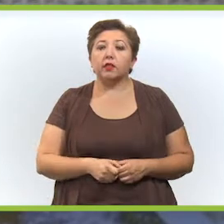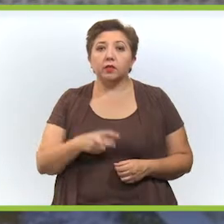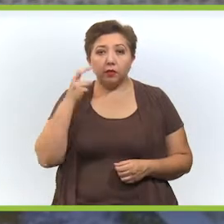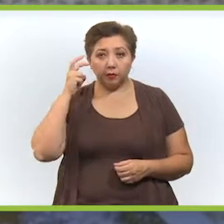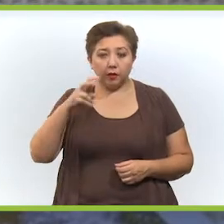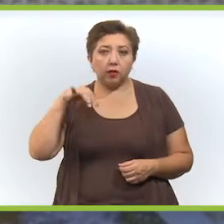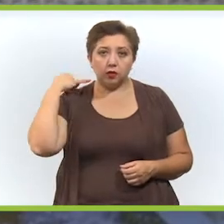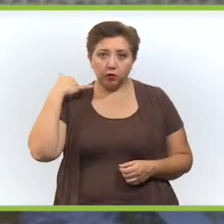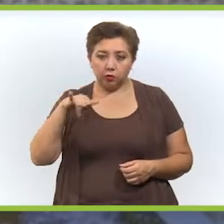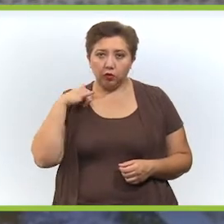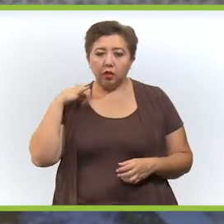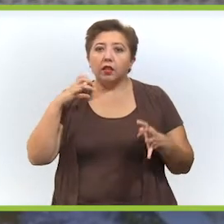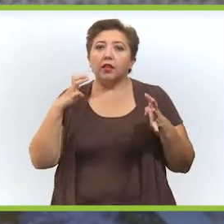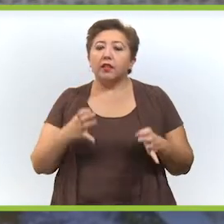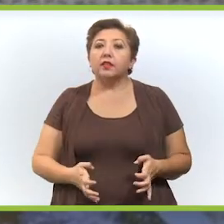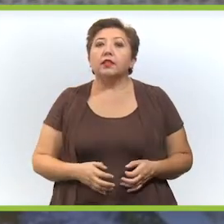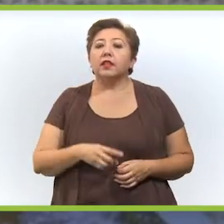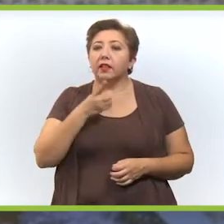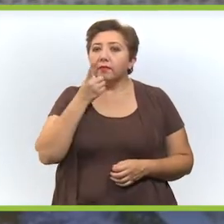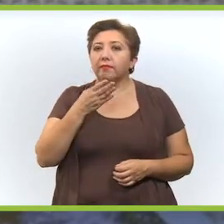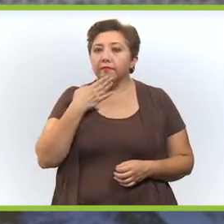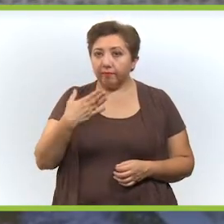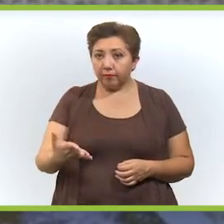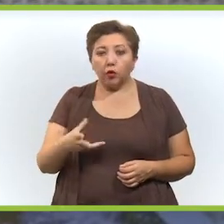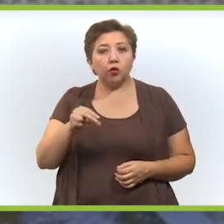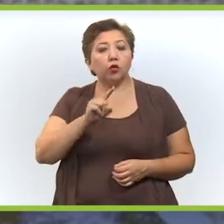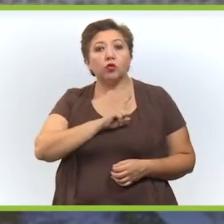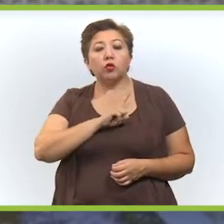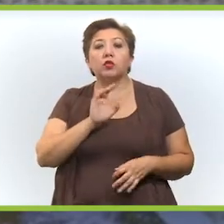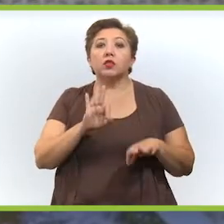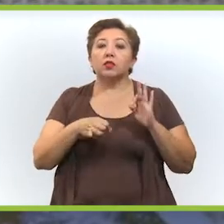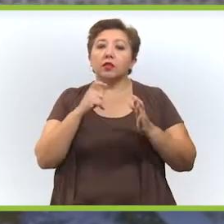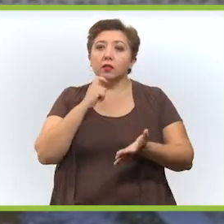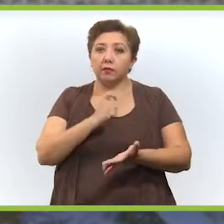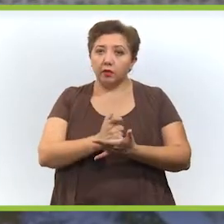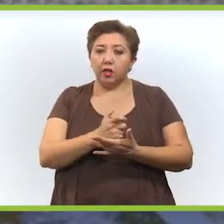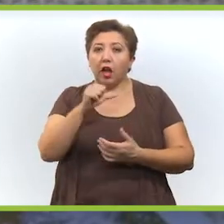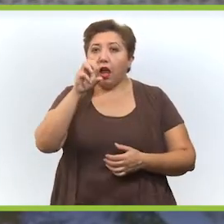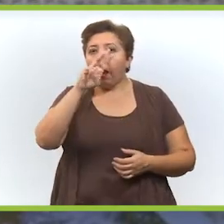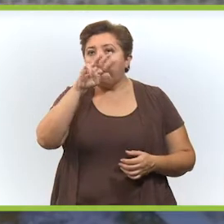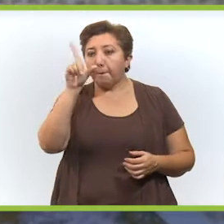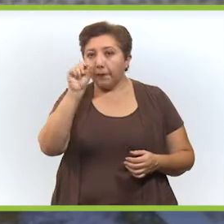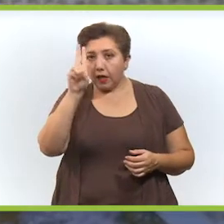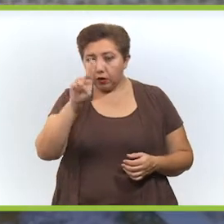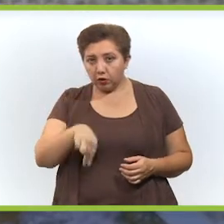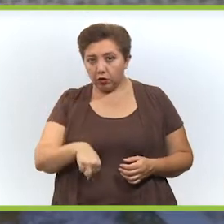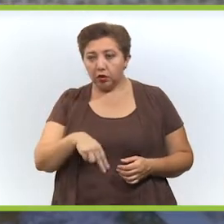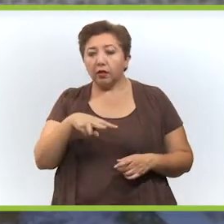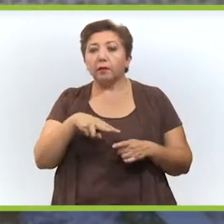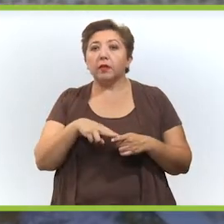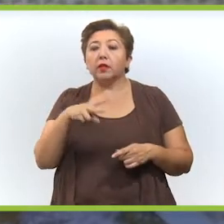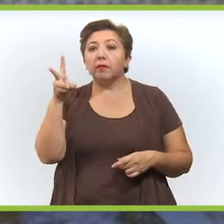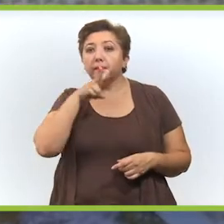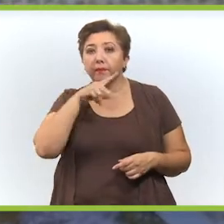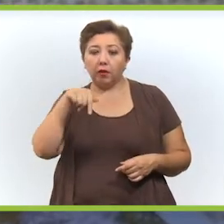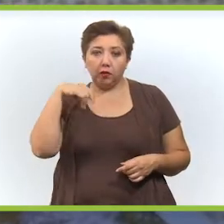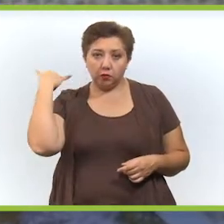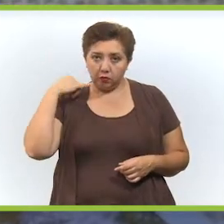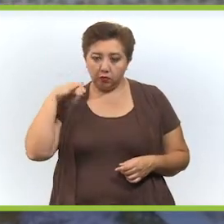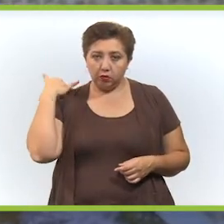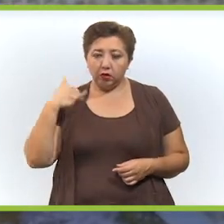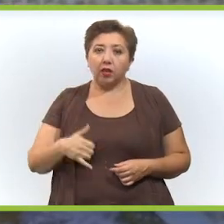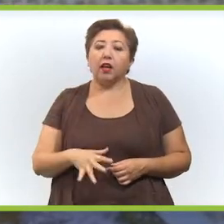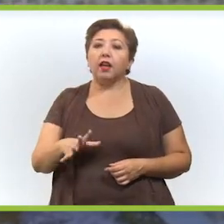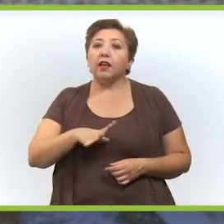se constata que Yucatán está de moda, gobernador. No solo se trata de la inversión de Amazon y el parque eólico de Yucatán,